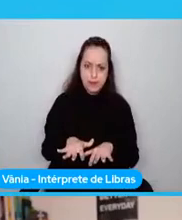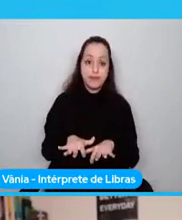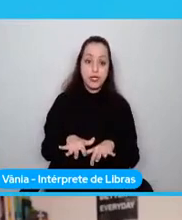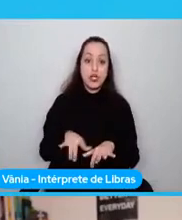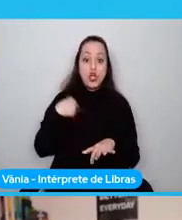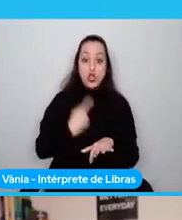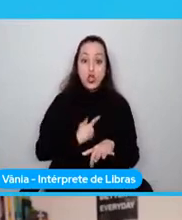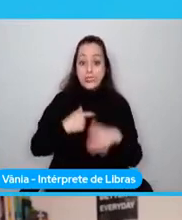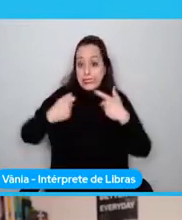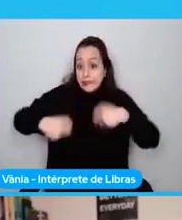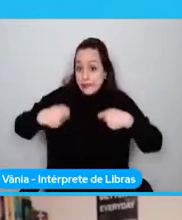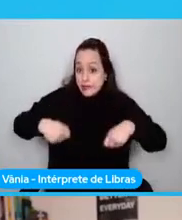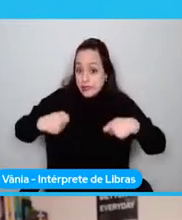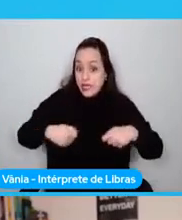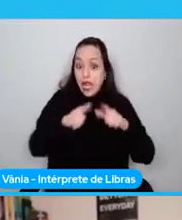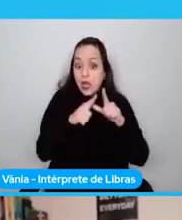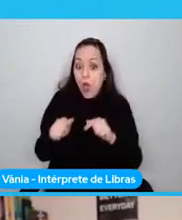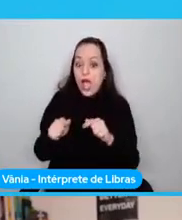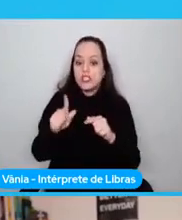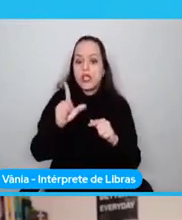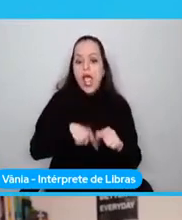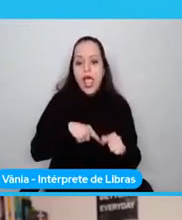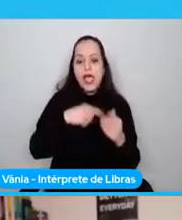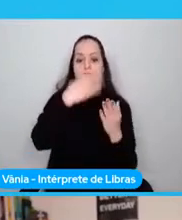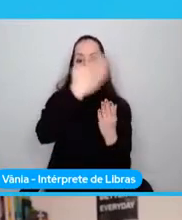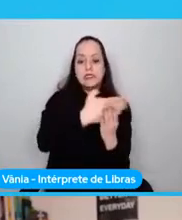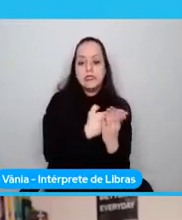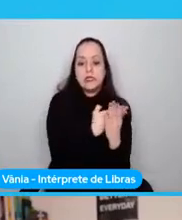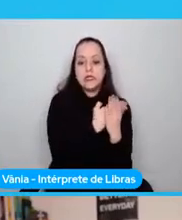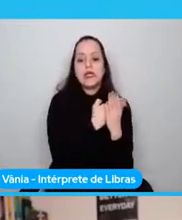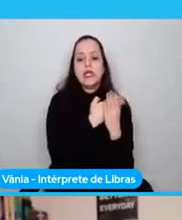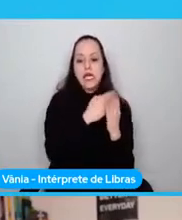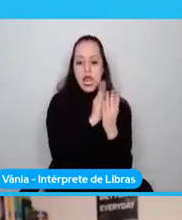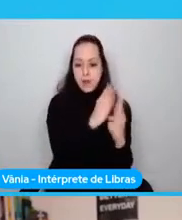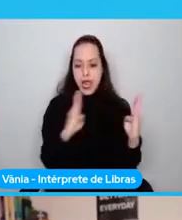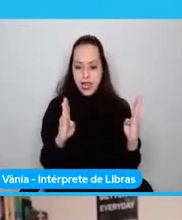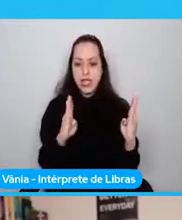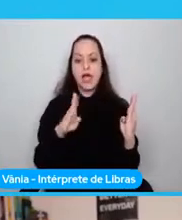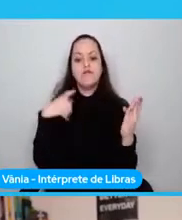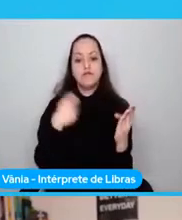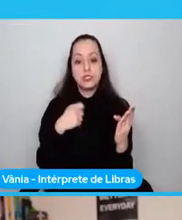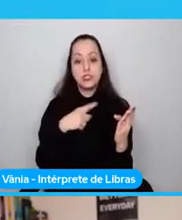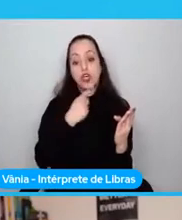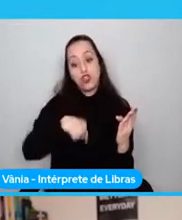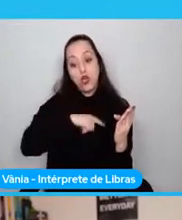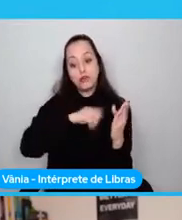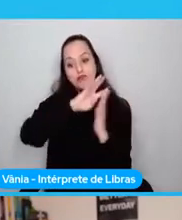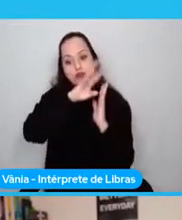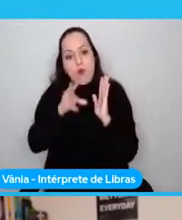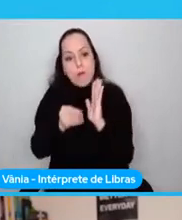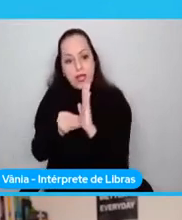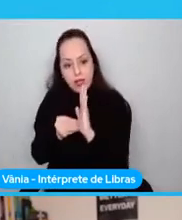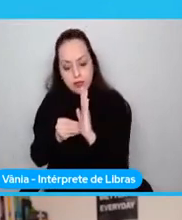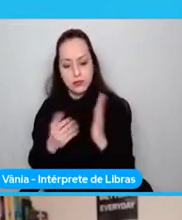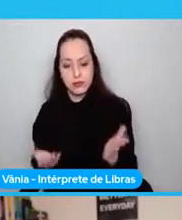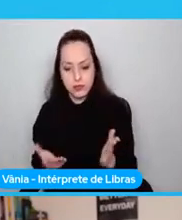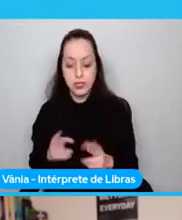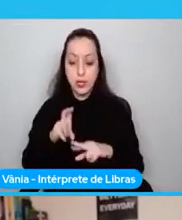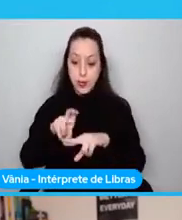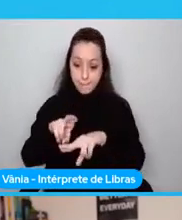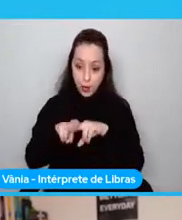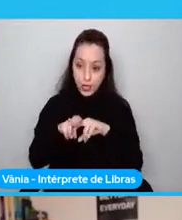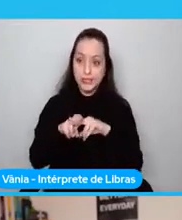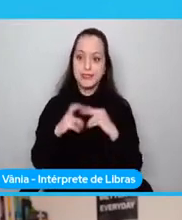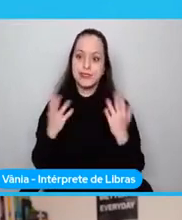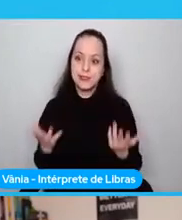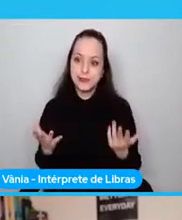nuestro lenguaje, de que nuestras librerías sean más eficientes, la compilamos a C, para eso del rendimiento.